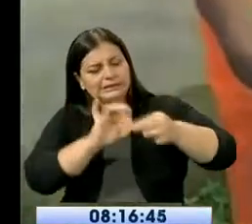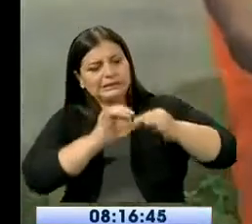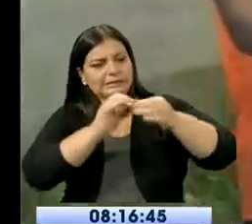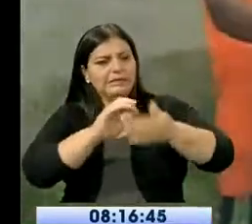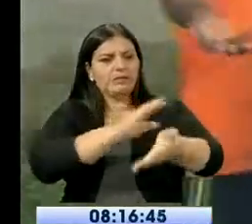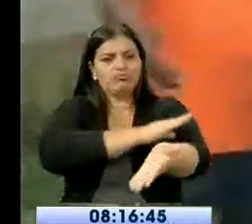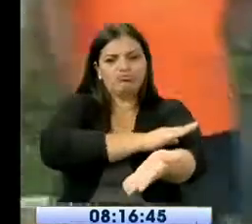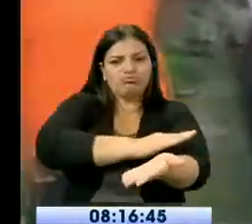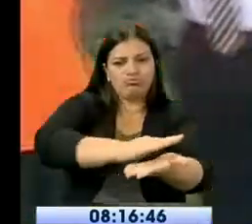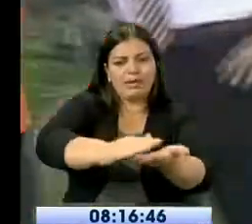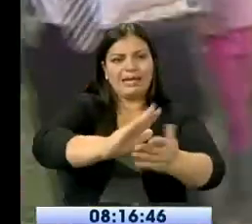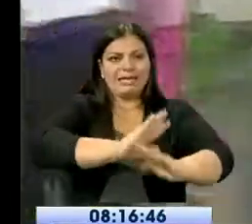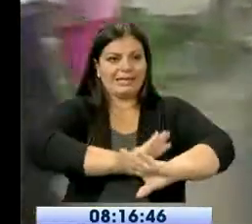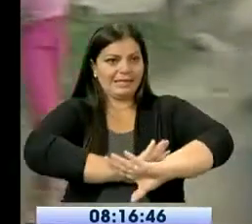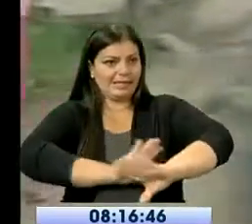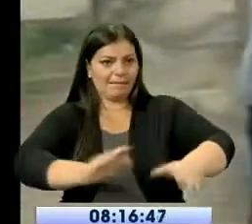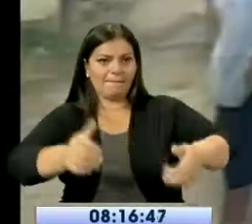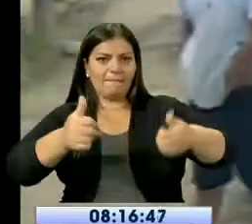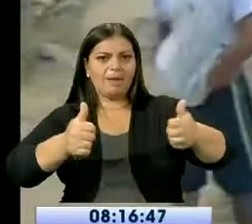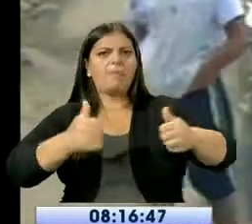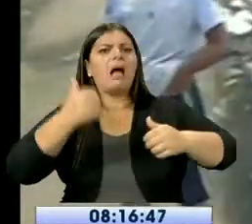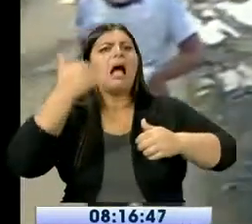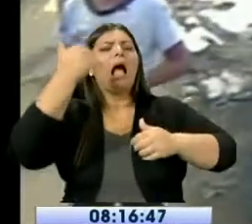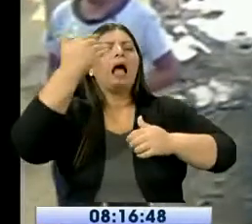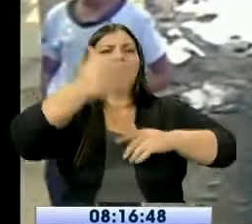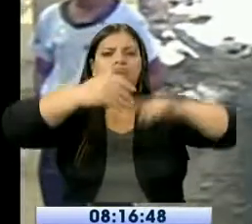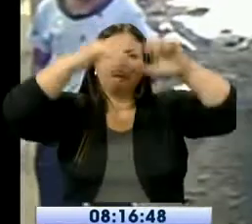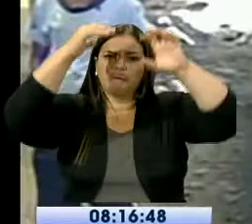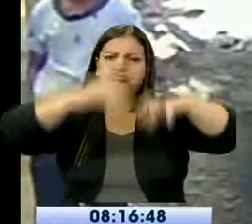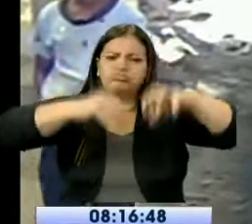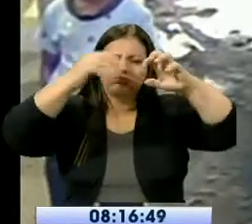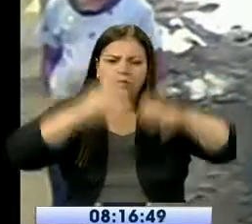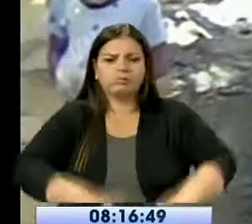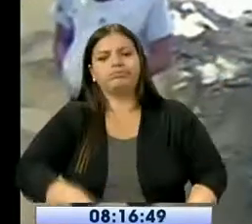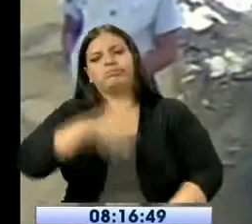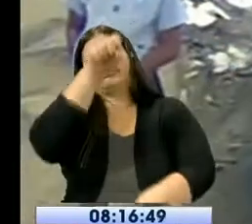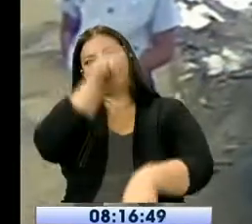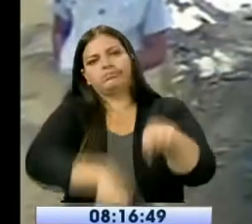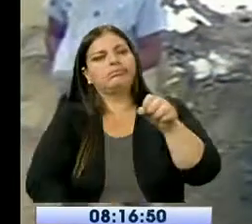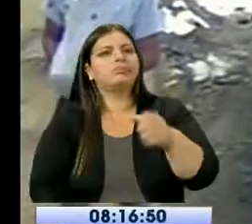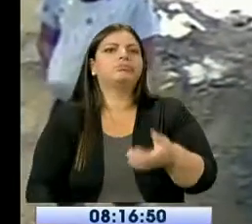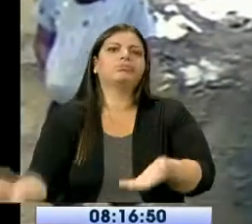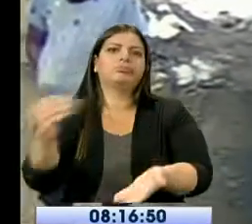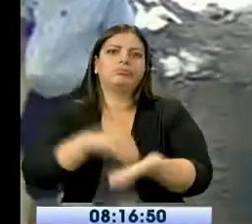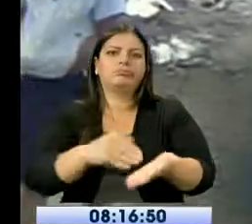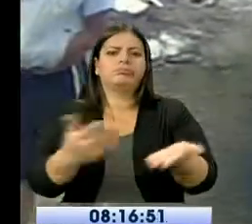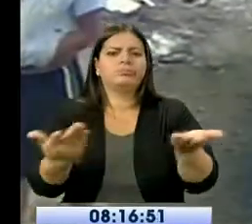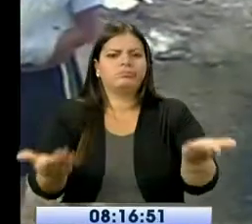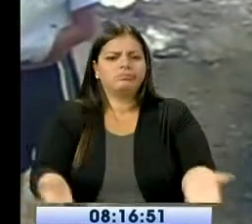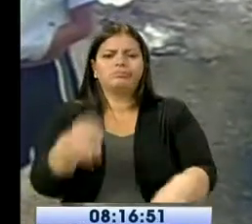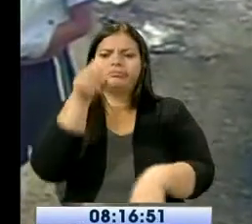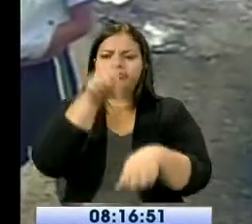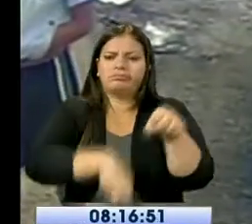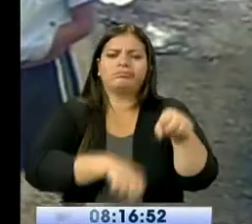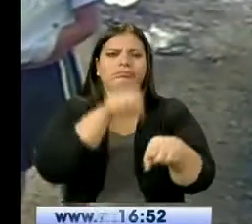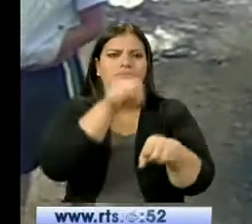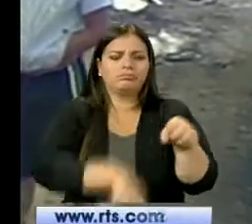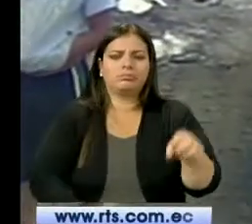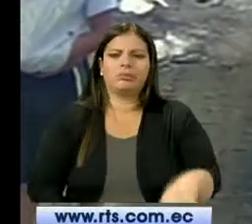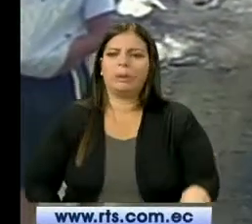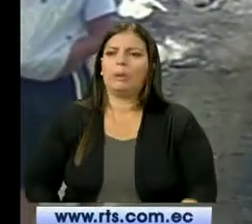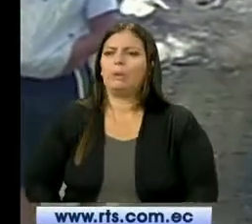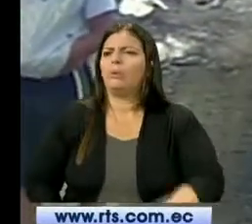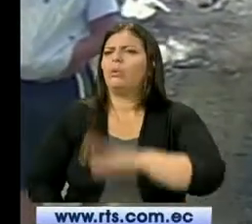como a dónde salir el agua. Afortunadamente los pequeños están de vacaciones. ¿Qué va a pasar cuando tengan que ir a las escuelas? Imagínense. ¿Cómo van